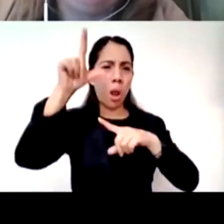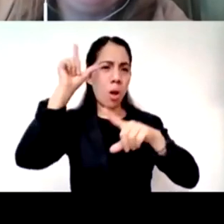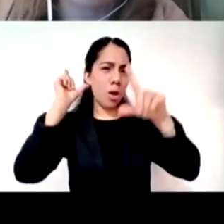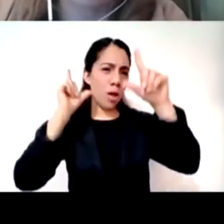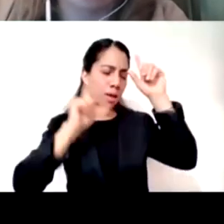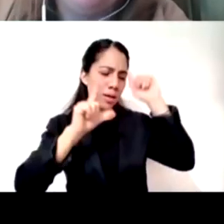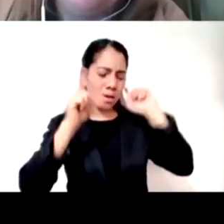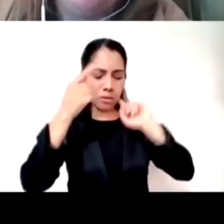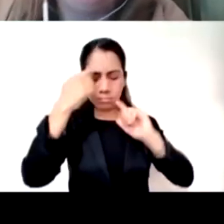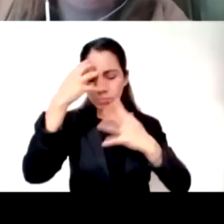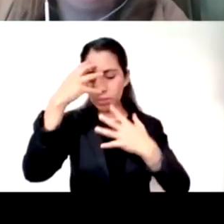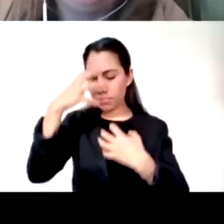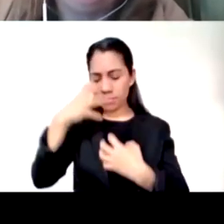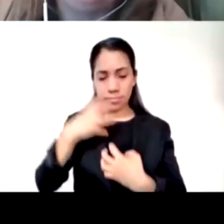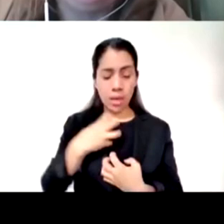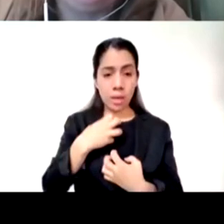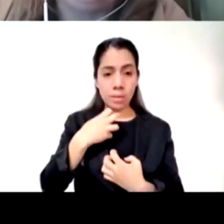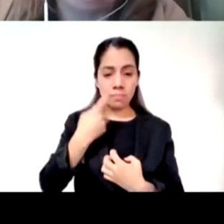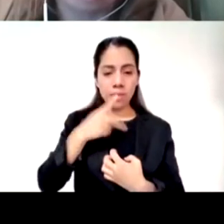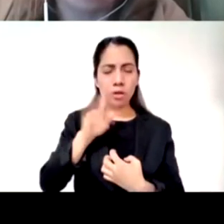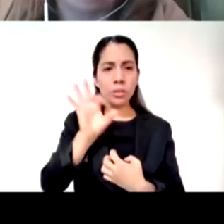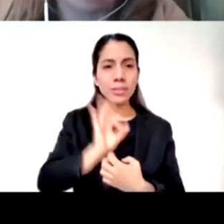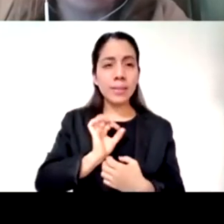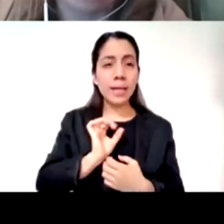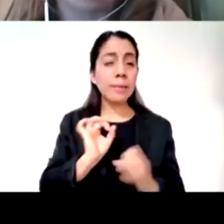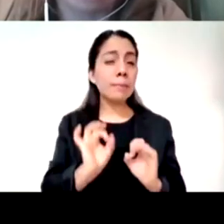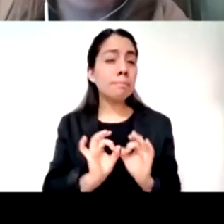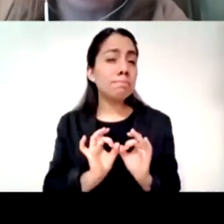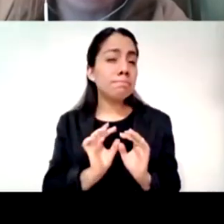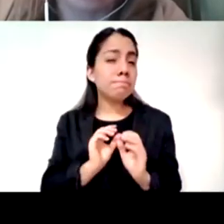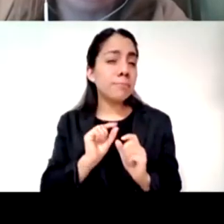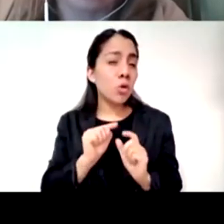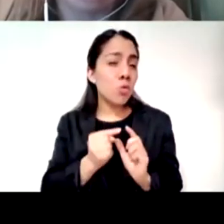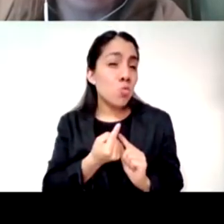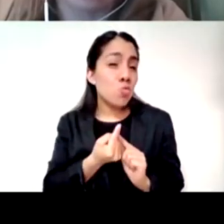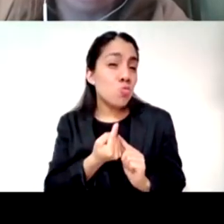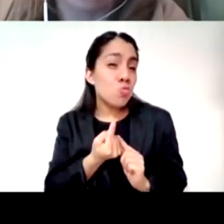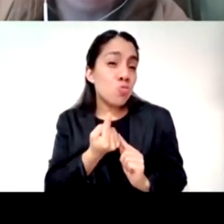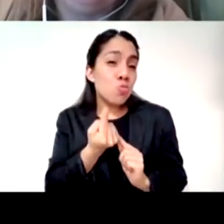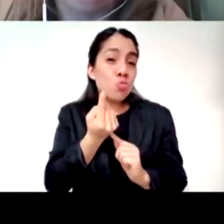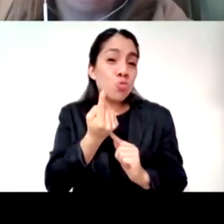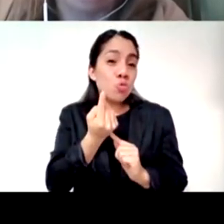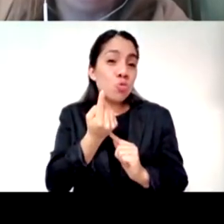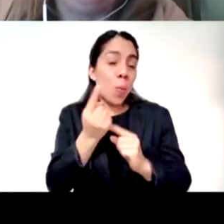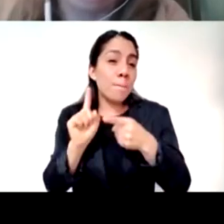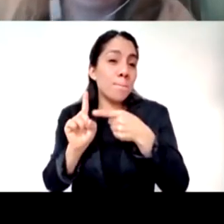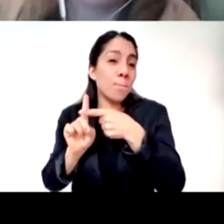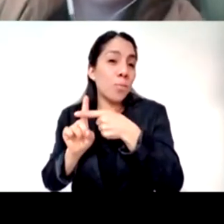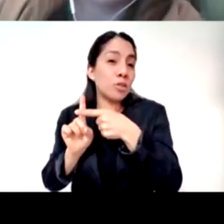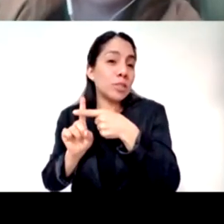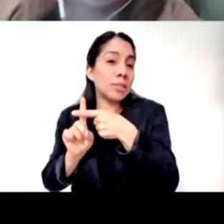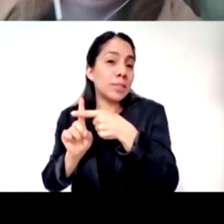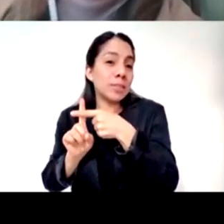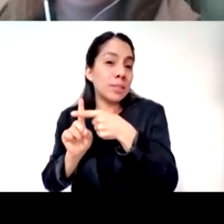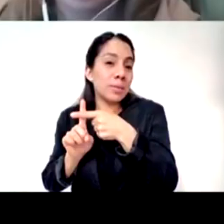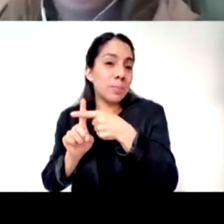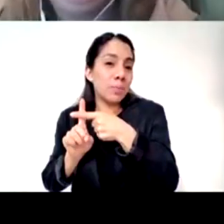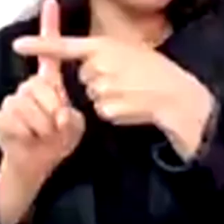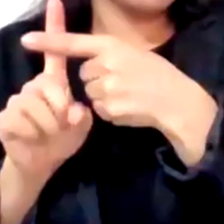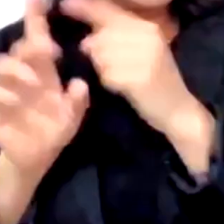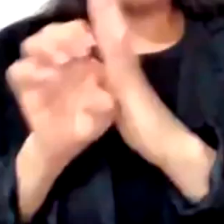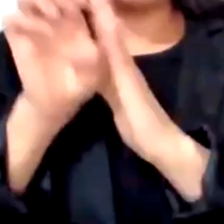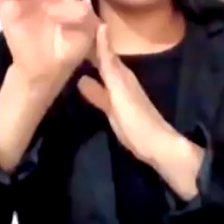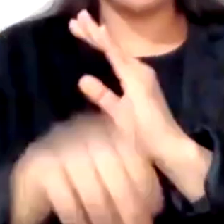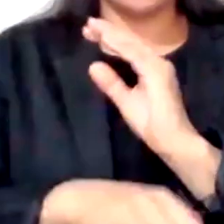hay sentimientos que no son de angustiosa y difícil metabolización como el asombro por ejemplo